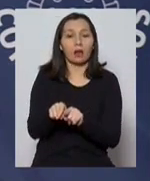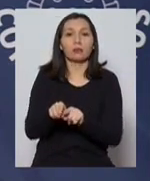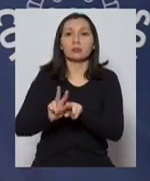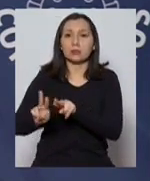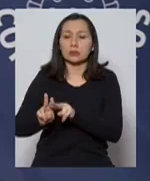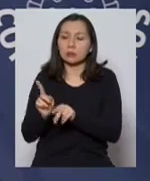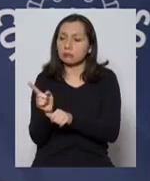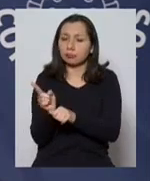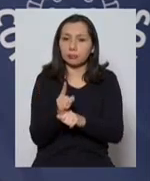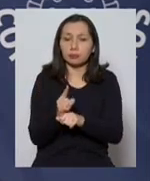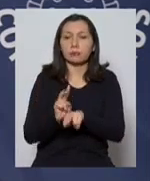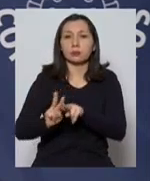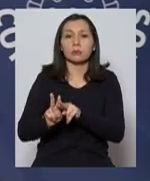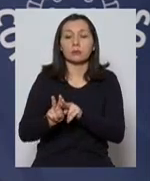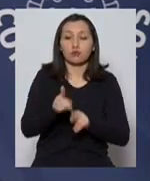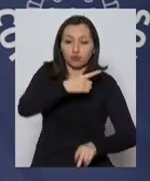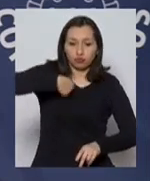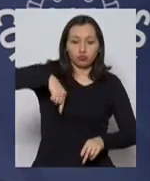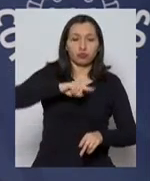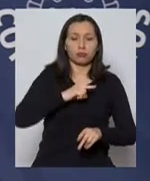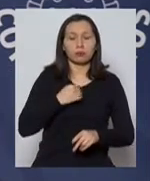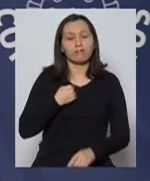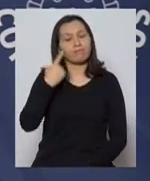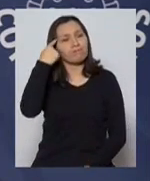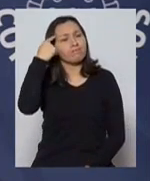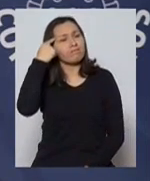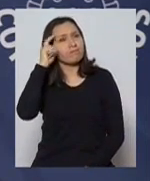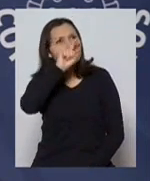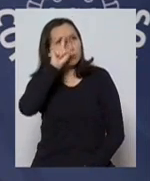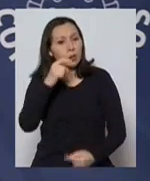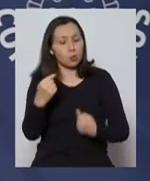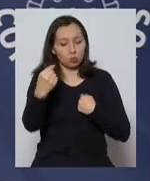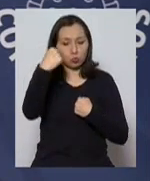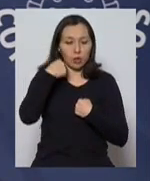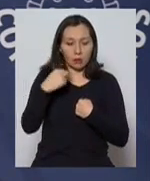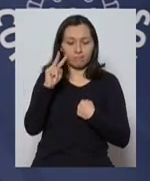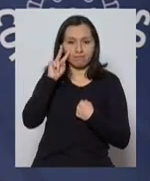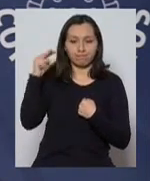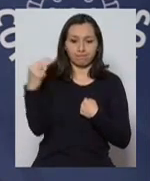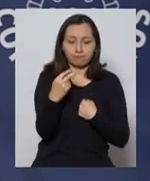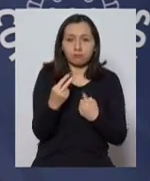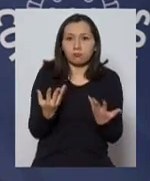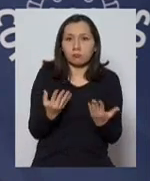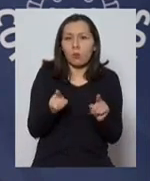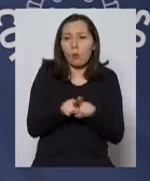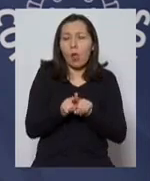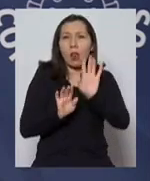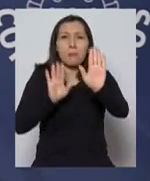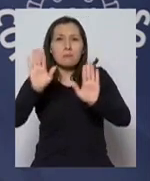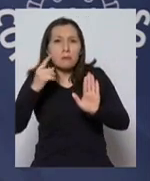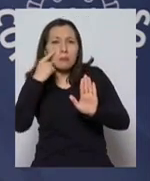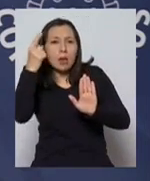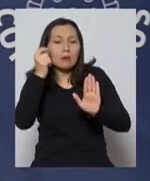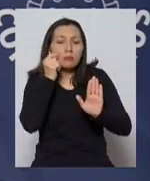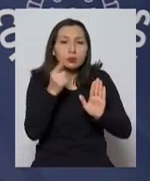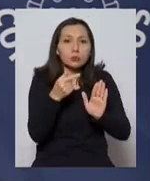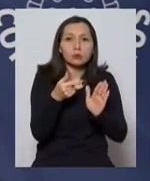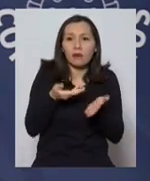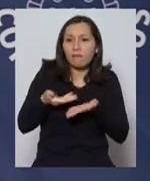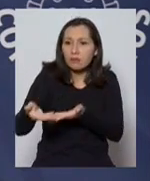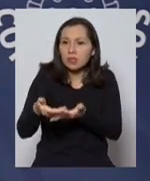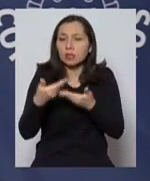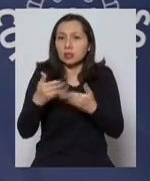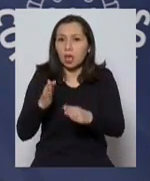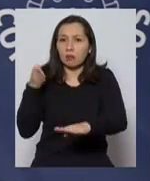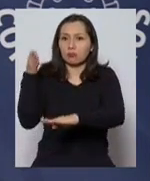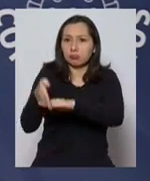hicimos inmediatamente, nos hicimos una pregunta, y es independiente de los mapas, del conocimiento, de las visitas